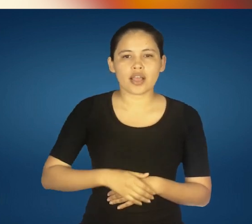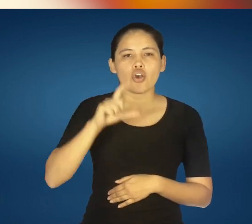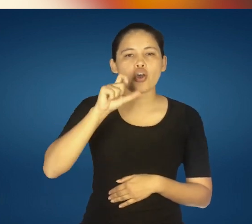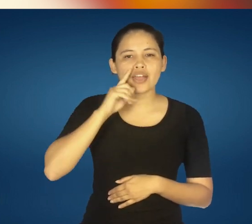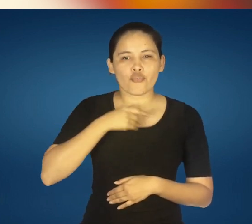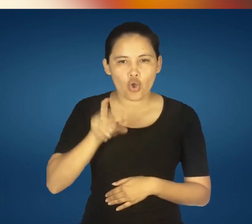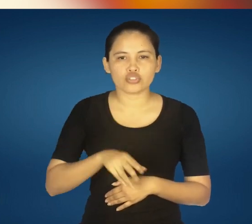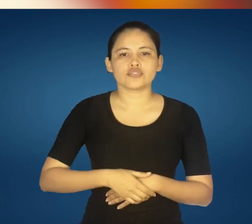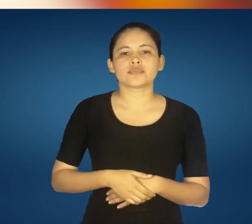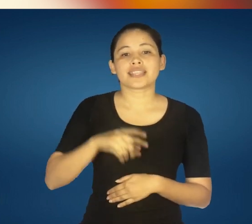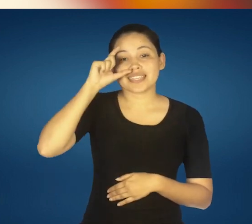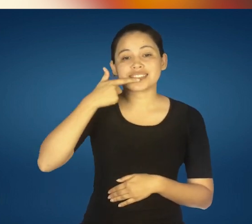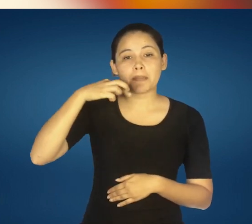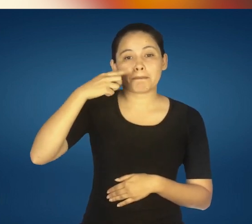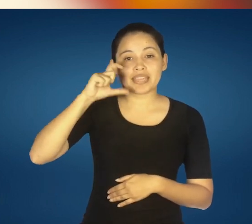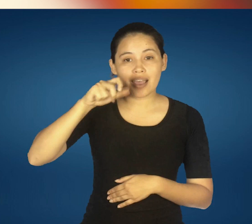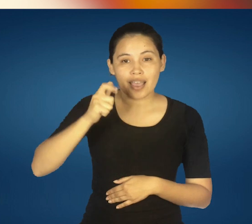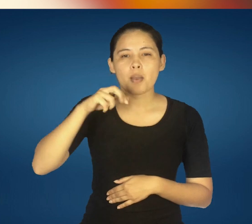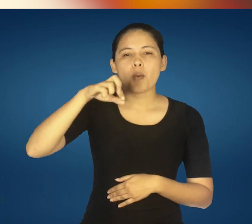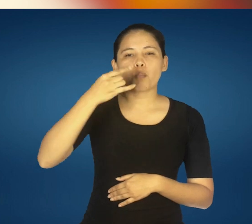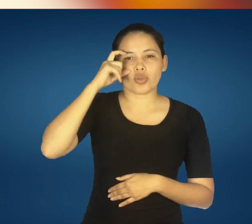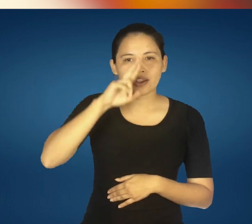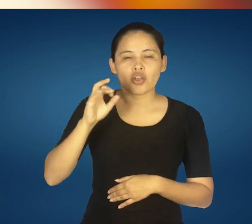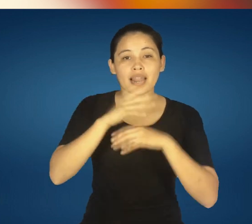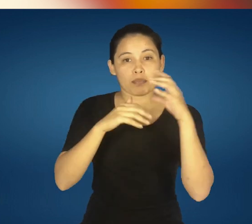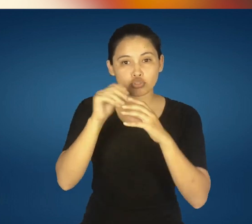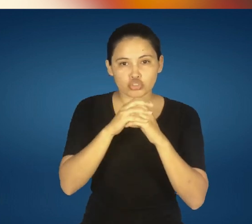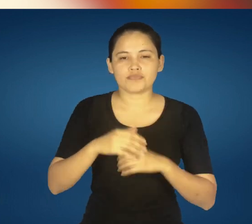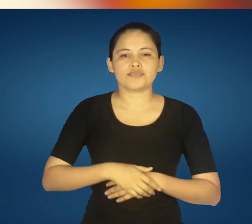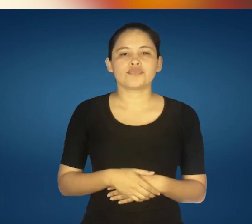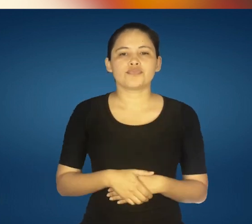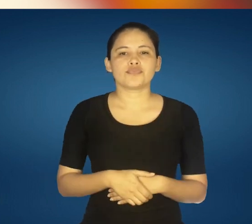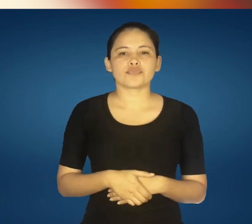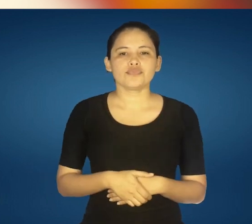cebolla, coliflor, espinaca, puerro y repollo.